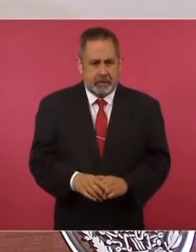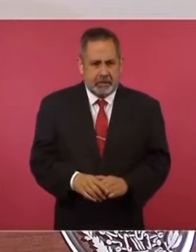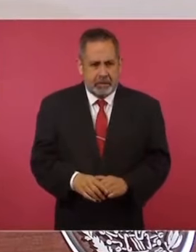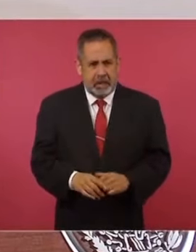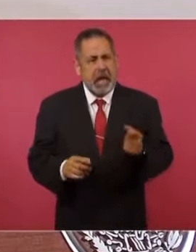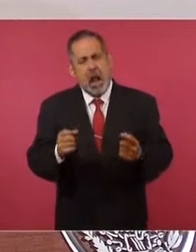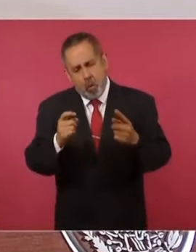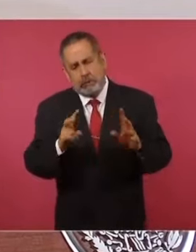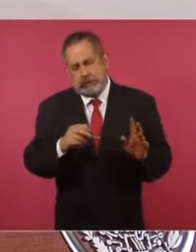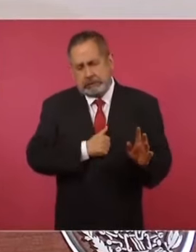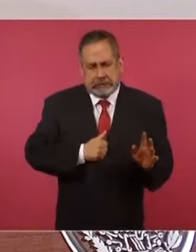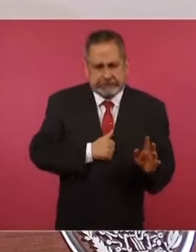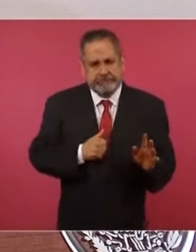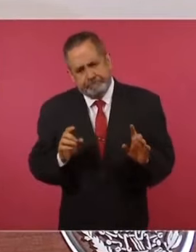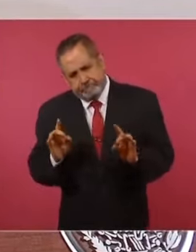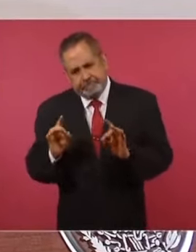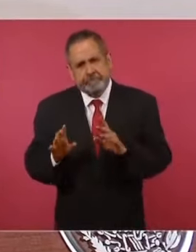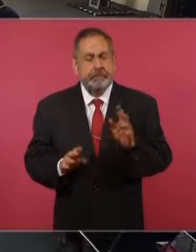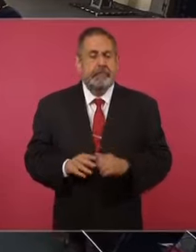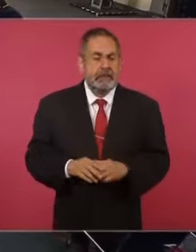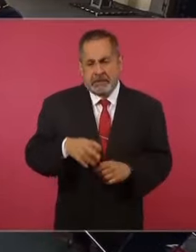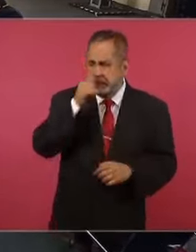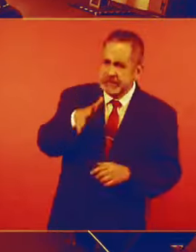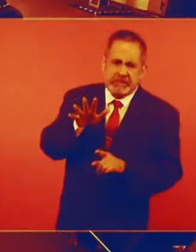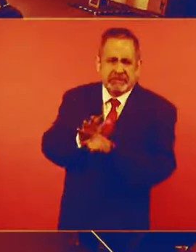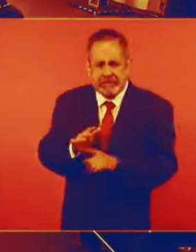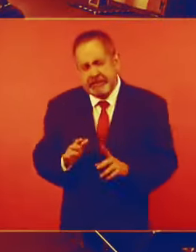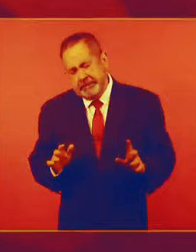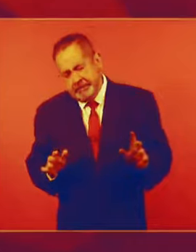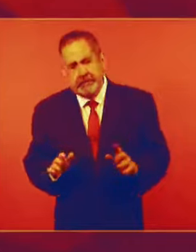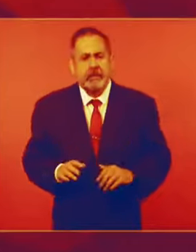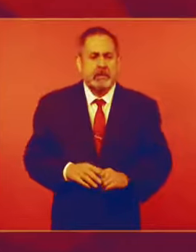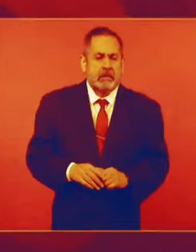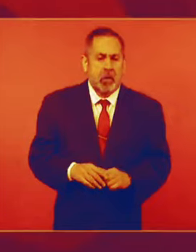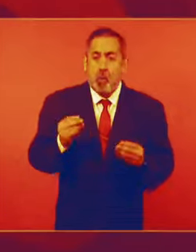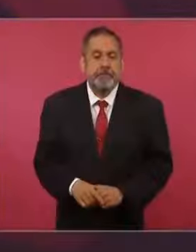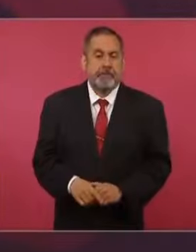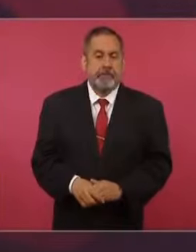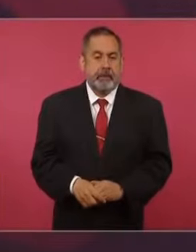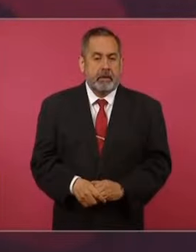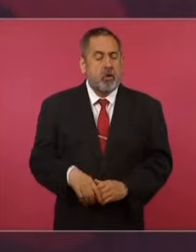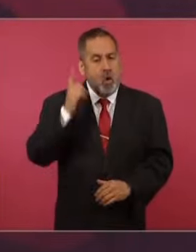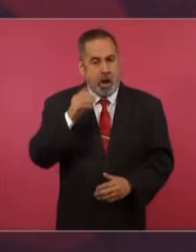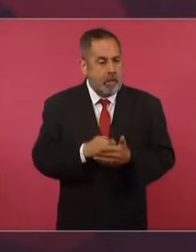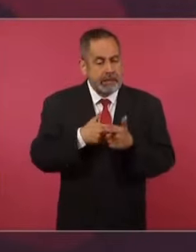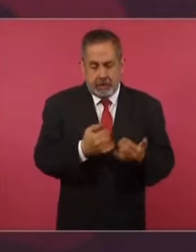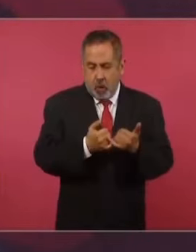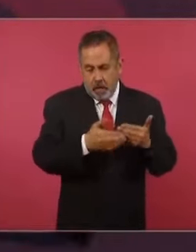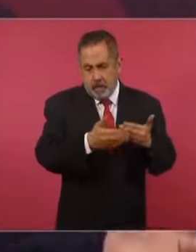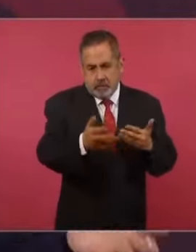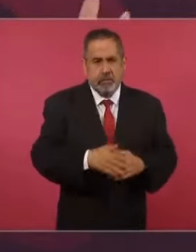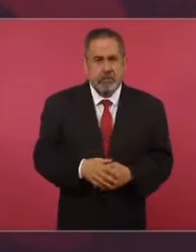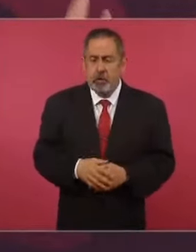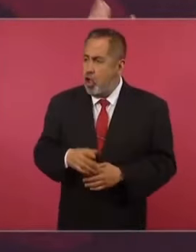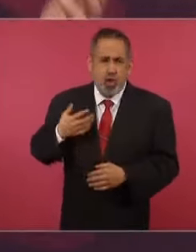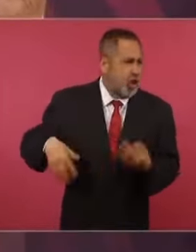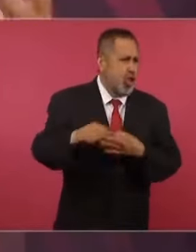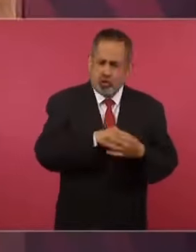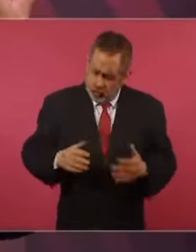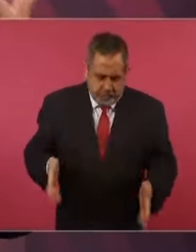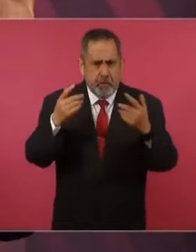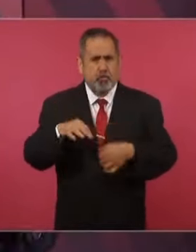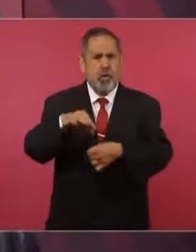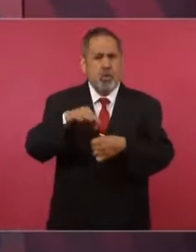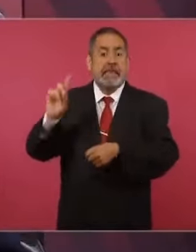Algunas cosas así lamentables, de agresiones, hasta eso, no muchas. Ojalá y sigamos así y hay que salir todos, todos, todos,